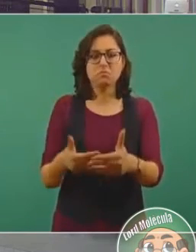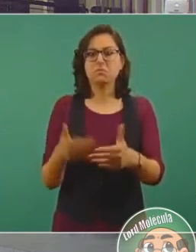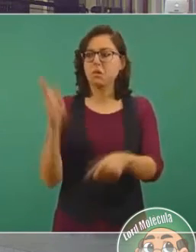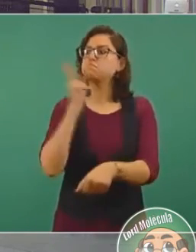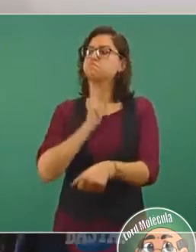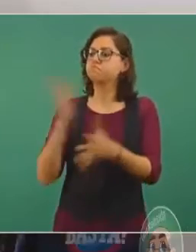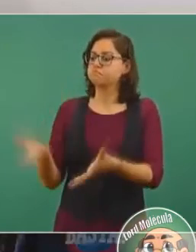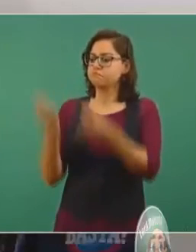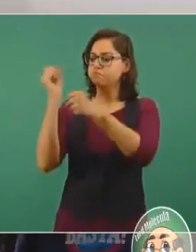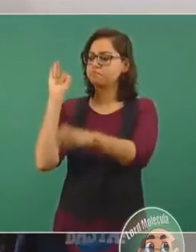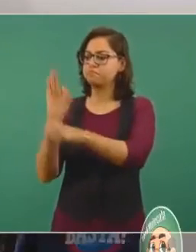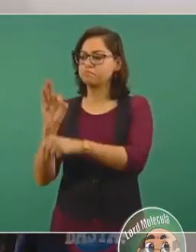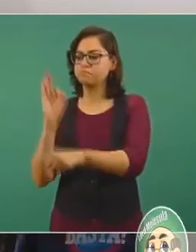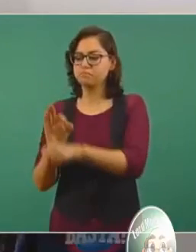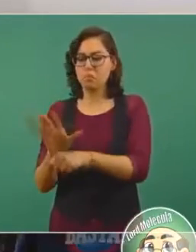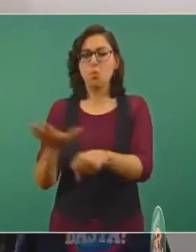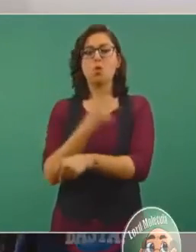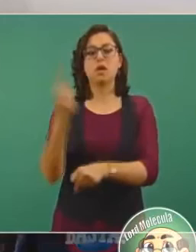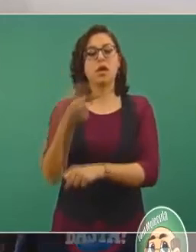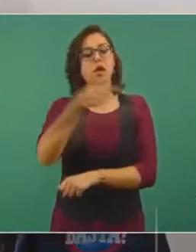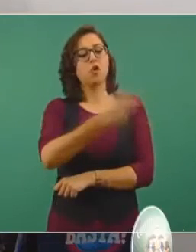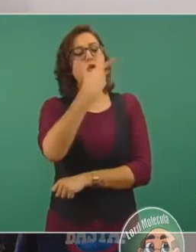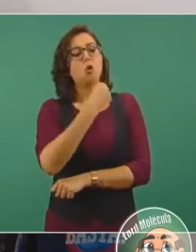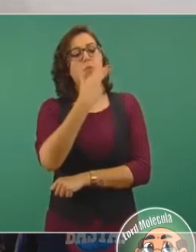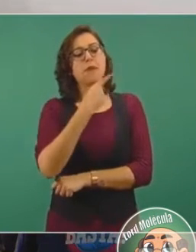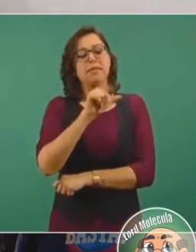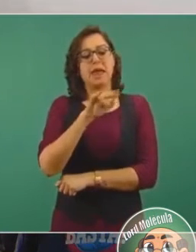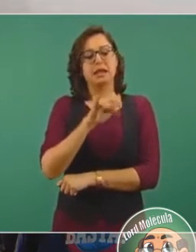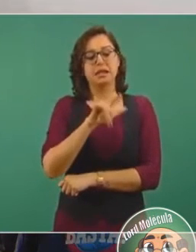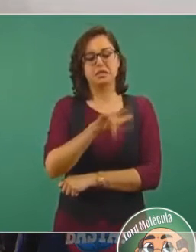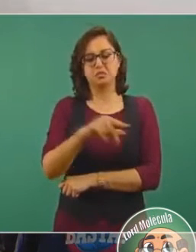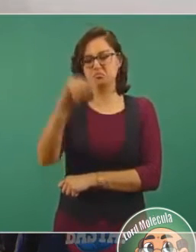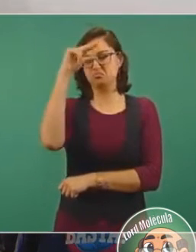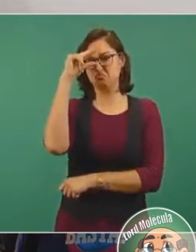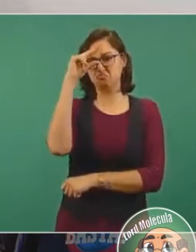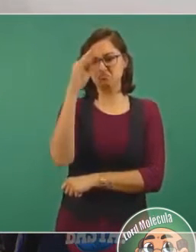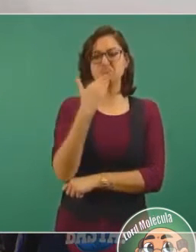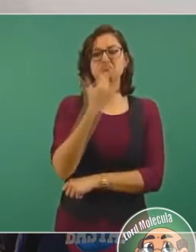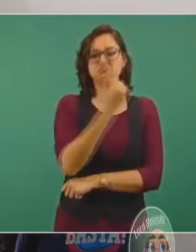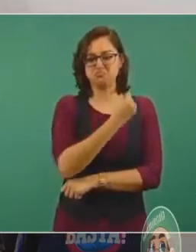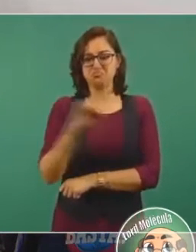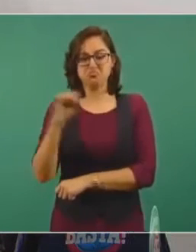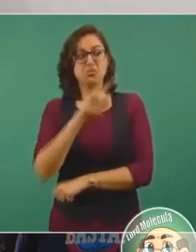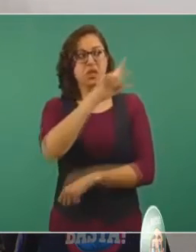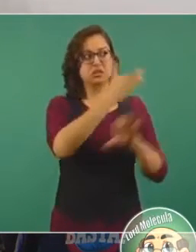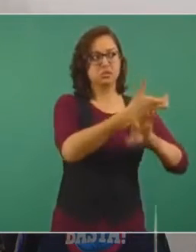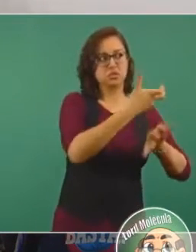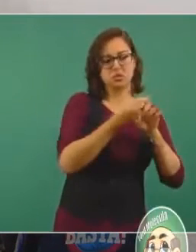quien actuó con sabiduría y habilidad en los años más difíciles de las relaciones